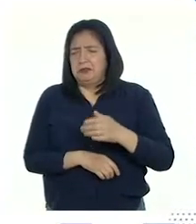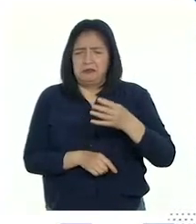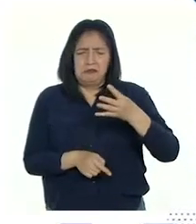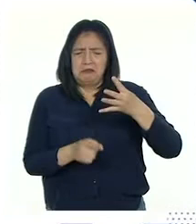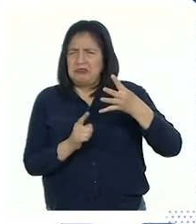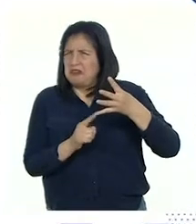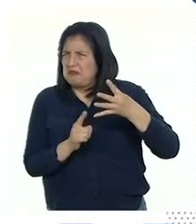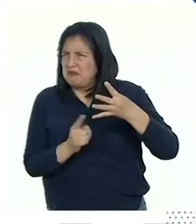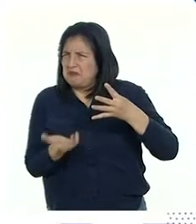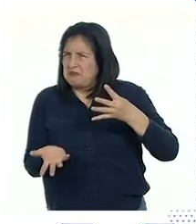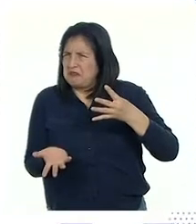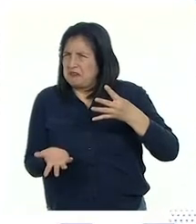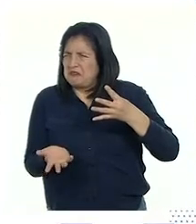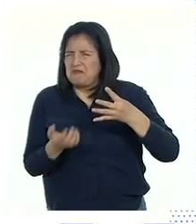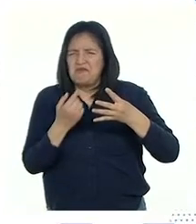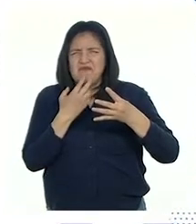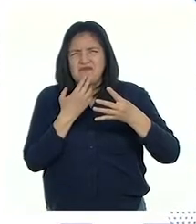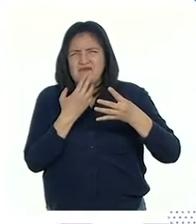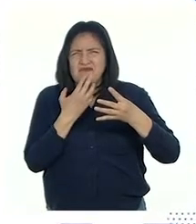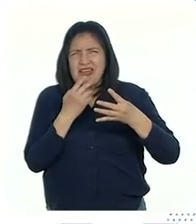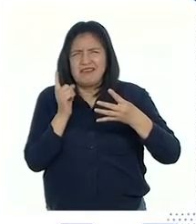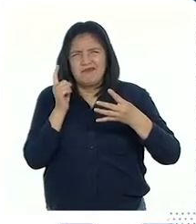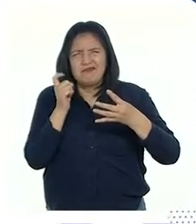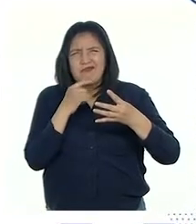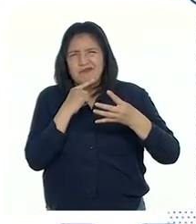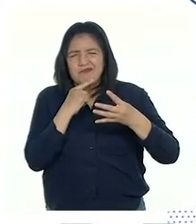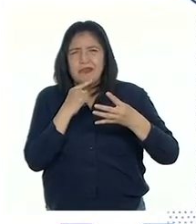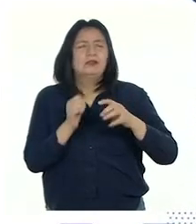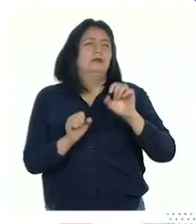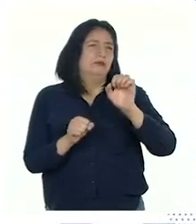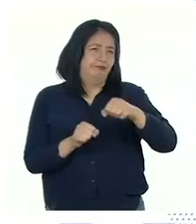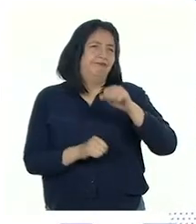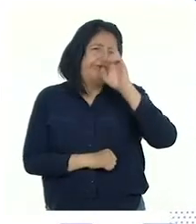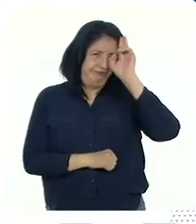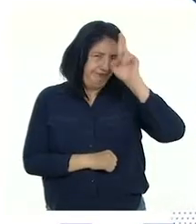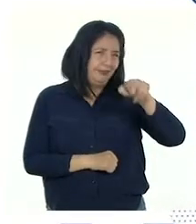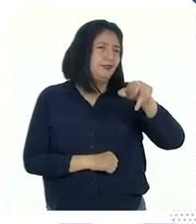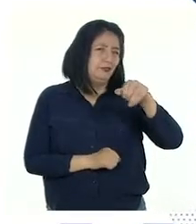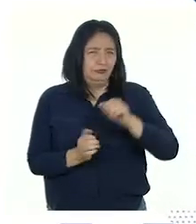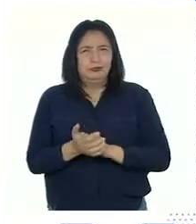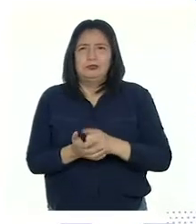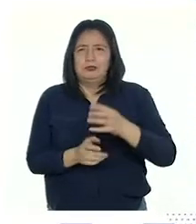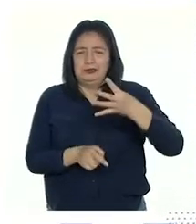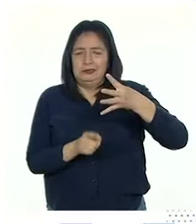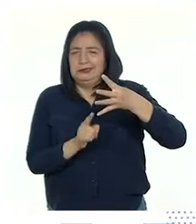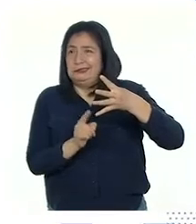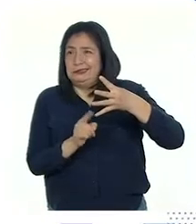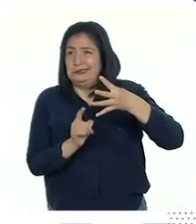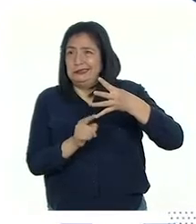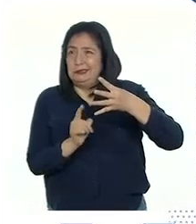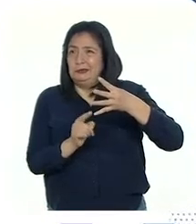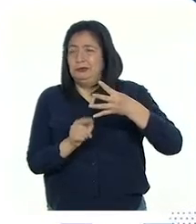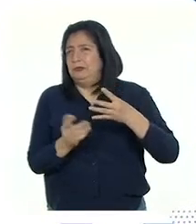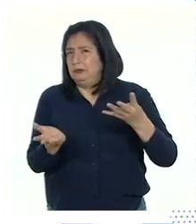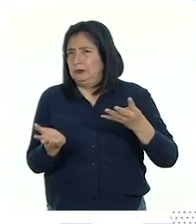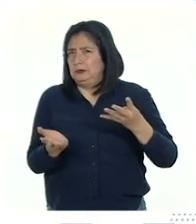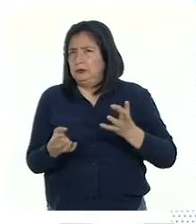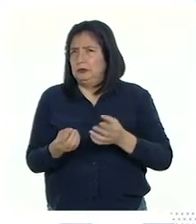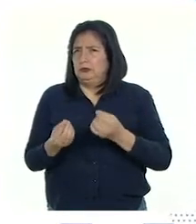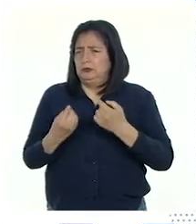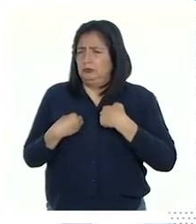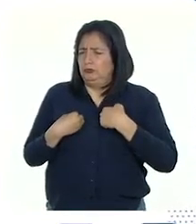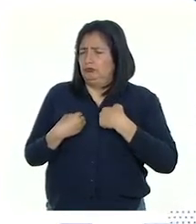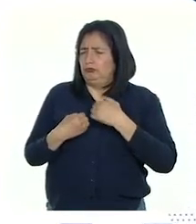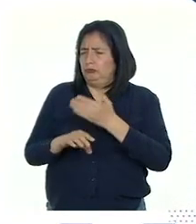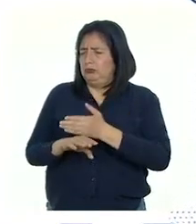pero la cuarta me parece un poquito más complicada. Pues tienes razón, Patti. La cuarta pregunta, que es sobre lo